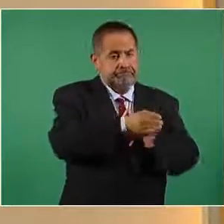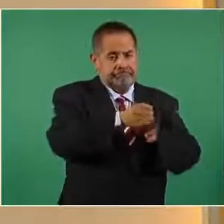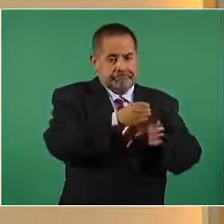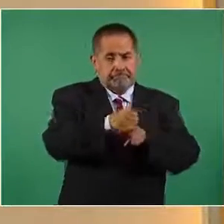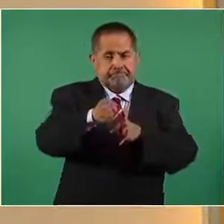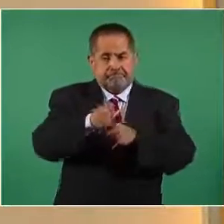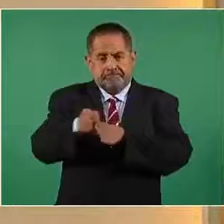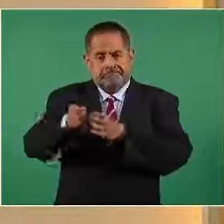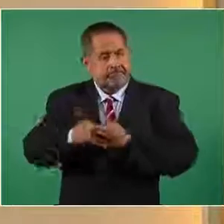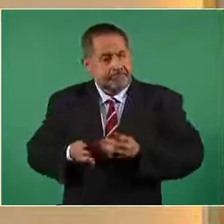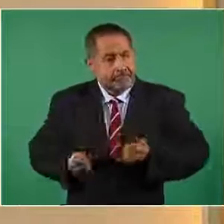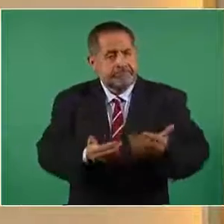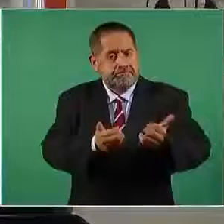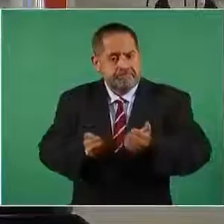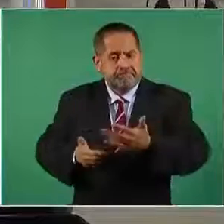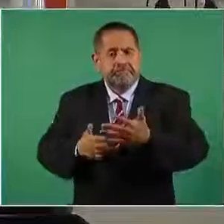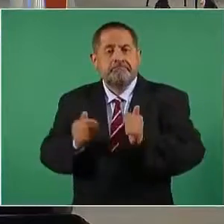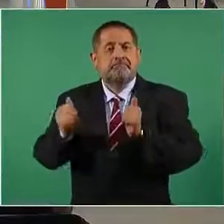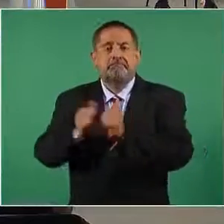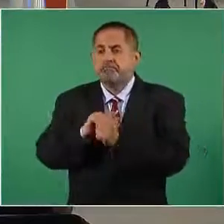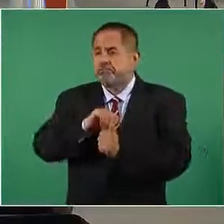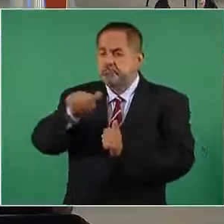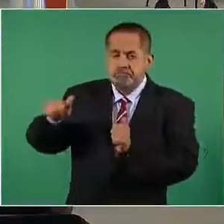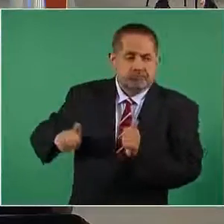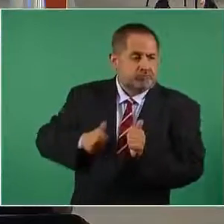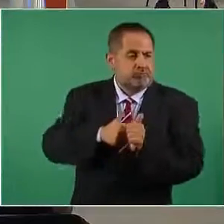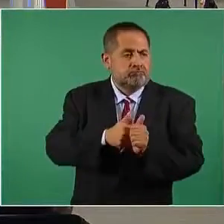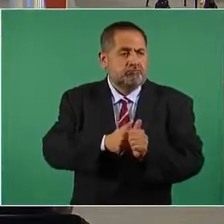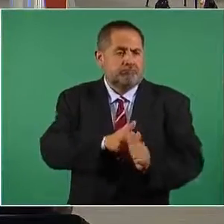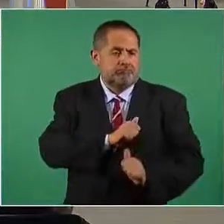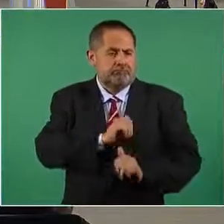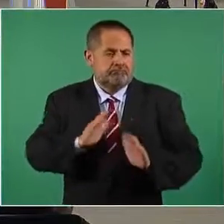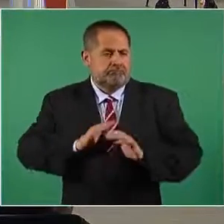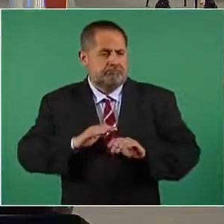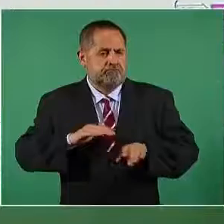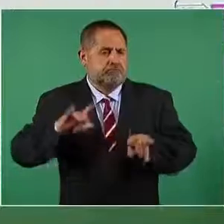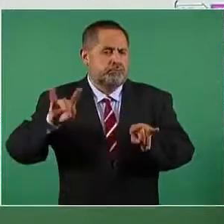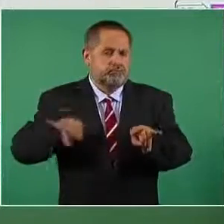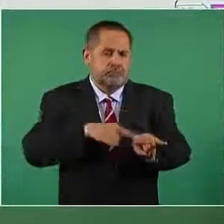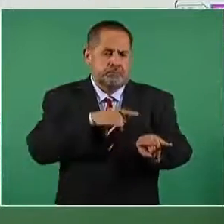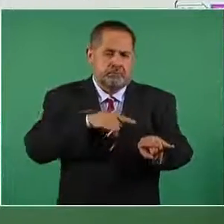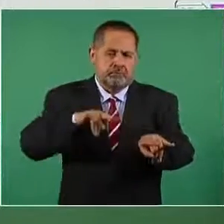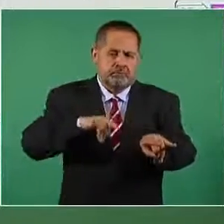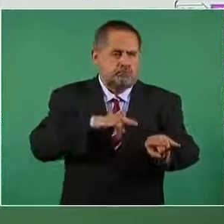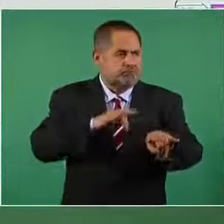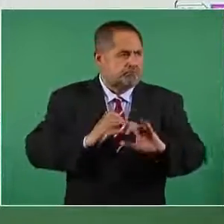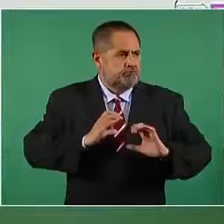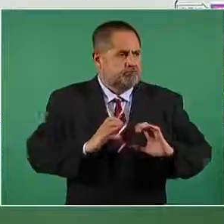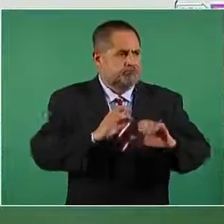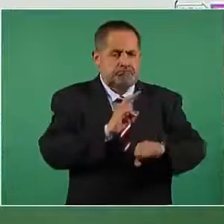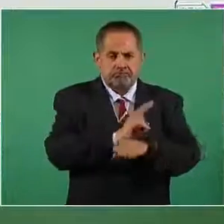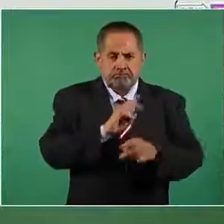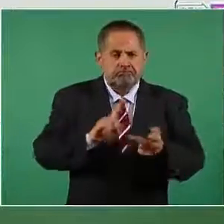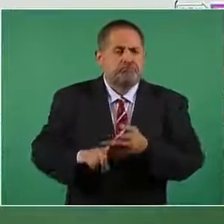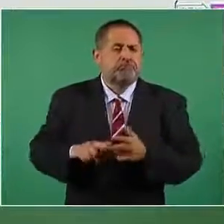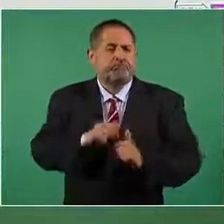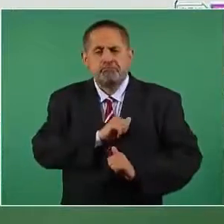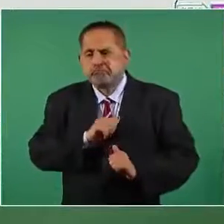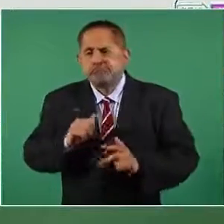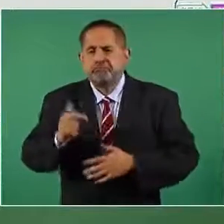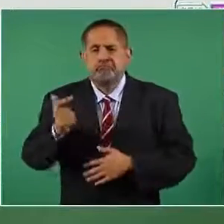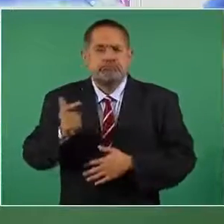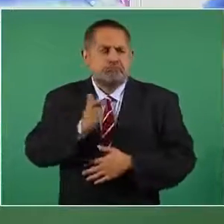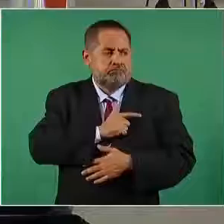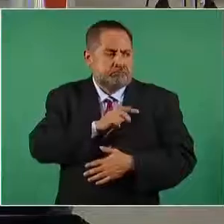se hicieron, se les dio seguridad por parte del Ejército Mexicano, de la Armada y de la Guardia Nacional.